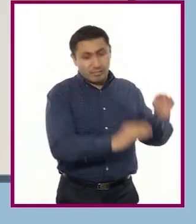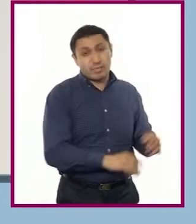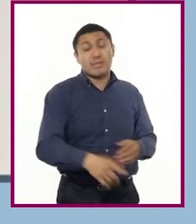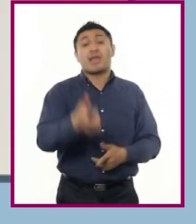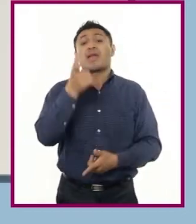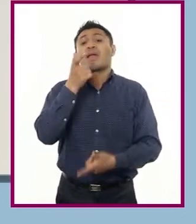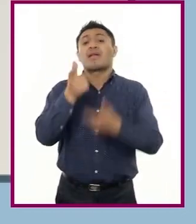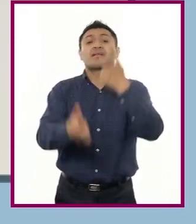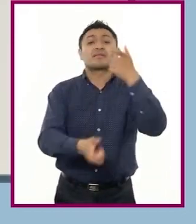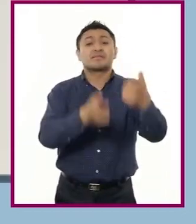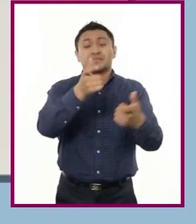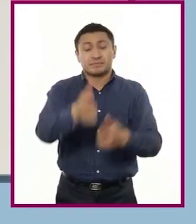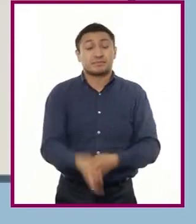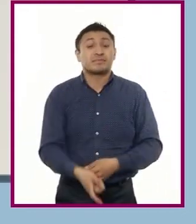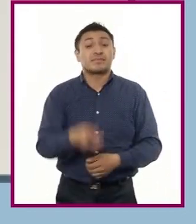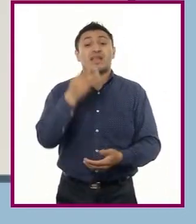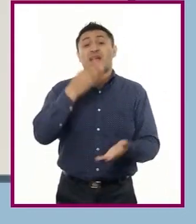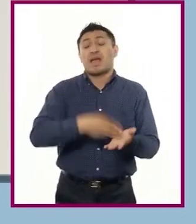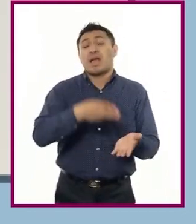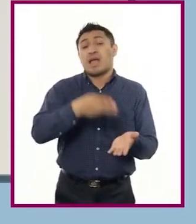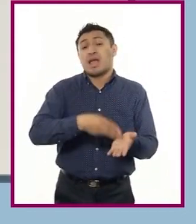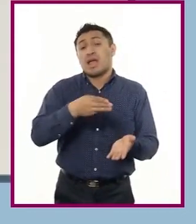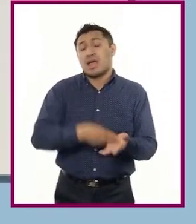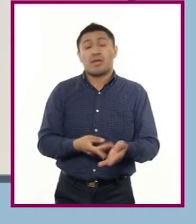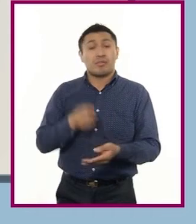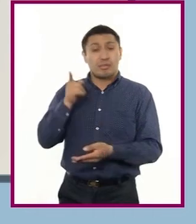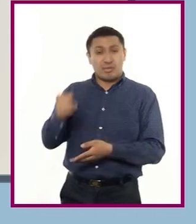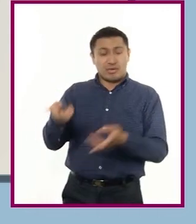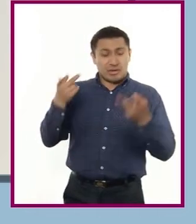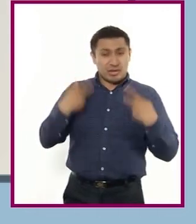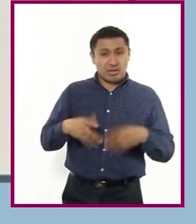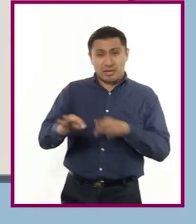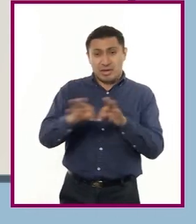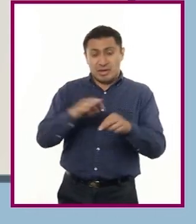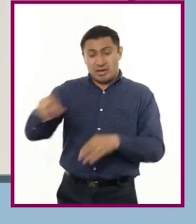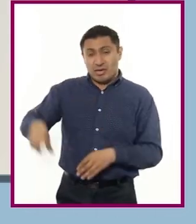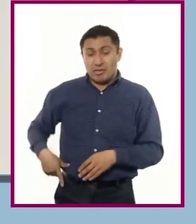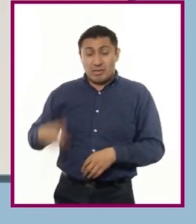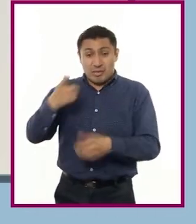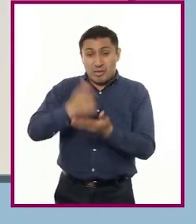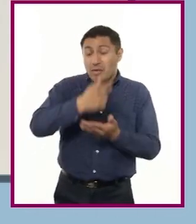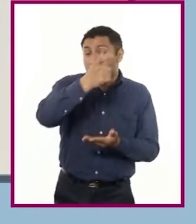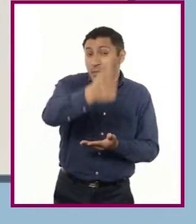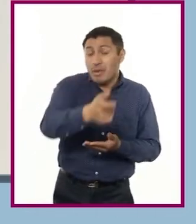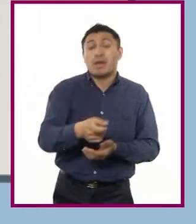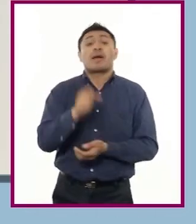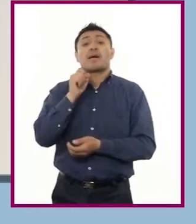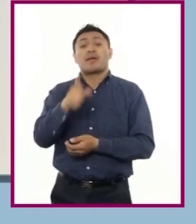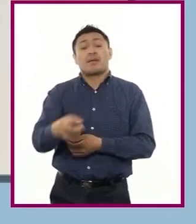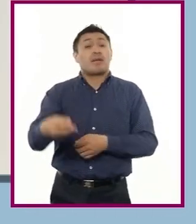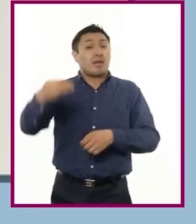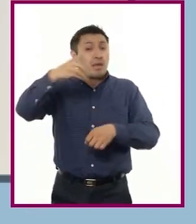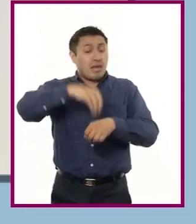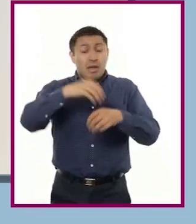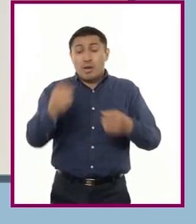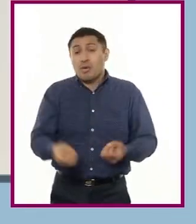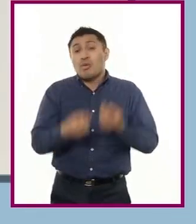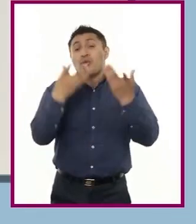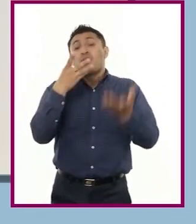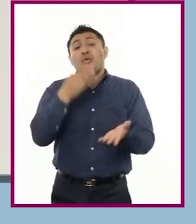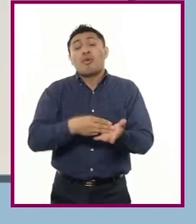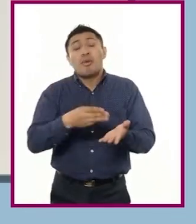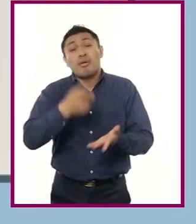económica. Esta es una multa que se le impone al servidor público, misma que establece la autoridad administrativa.